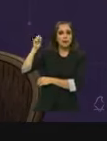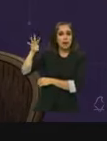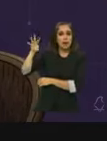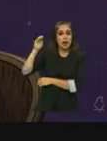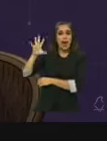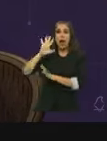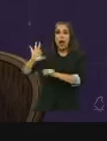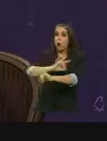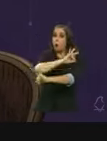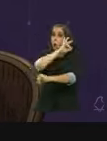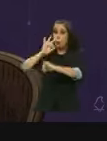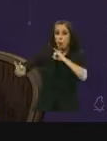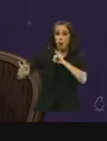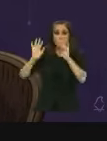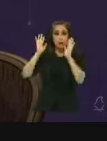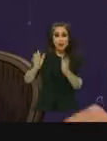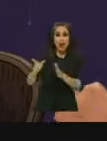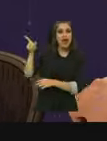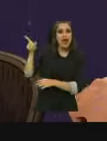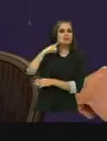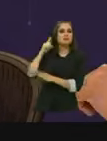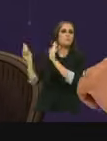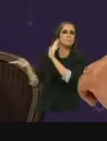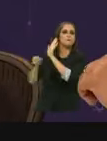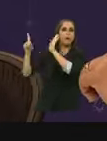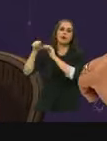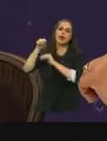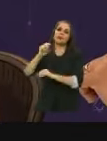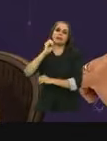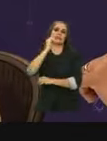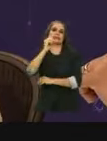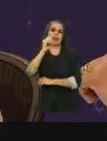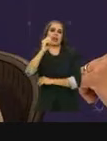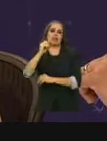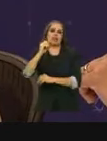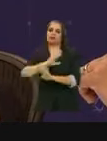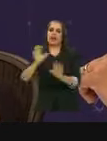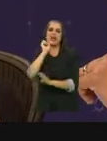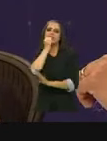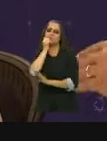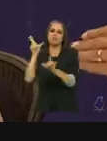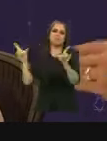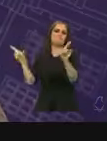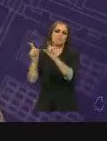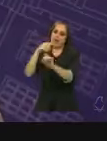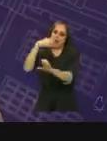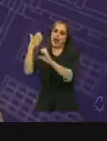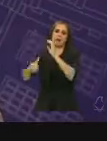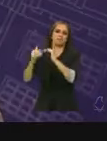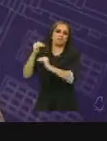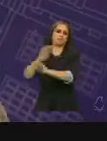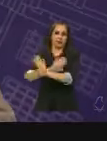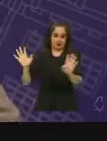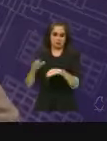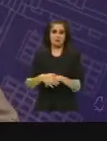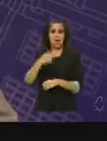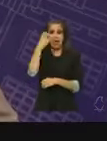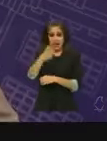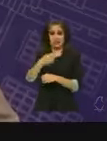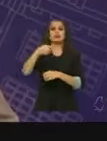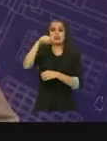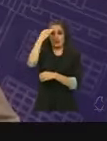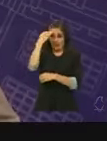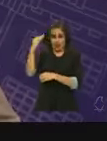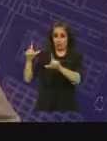Y al final se escuchará una campanilla que indica que su tiempo de participación se ha agotado. Y una vez concluida la bolsa de tiempo, cada